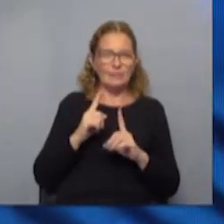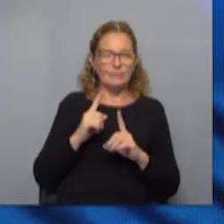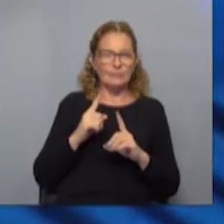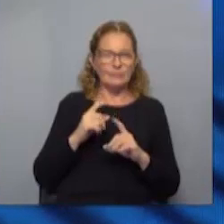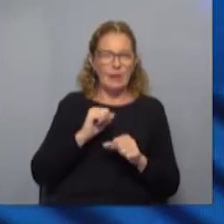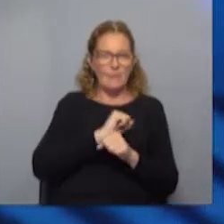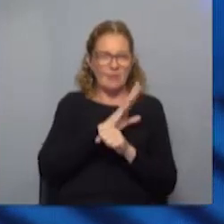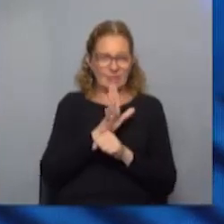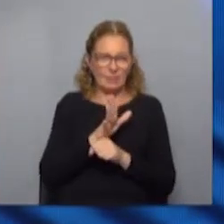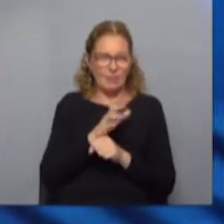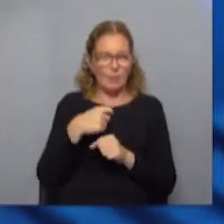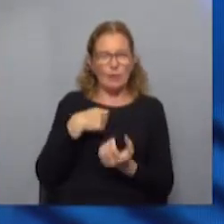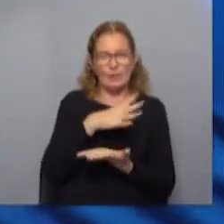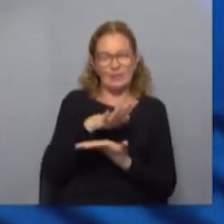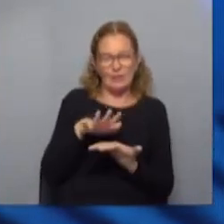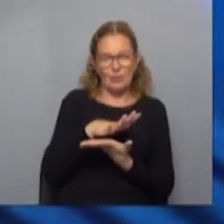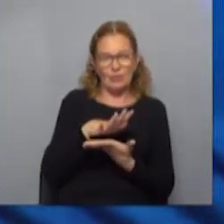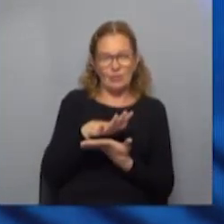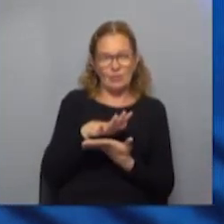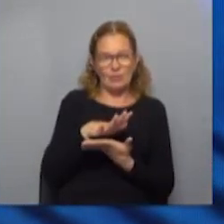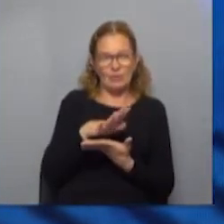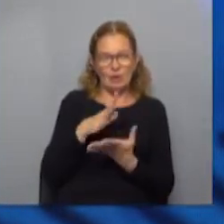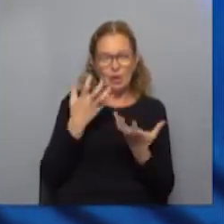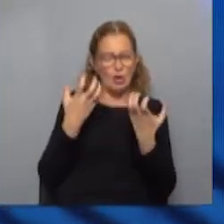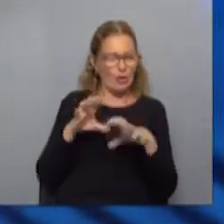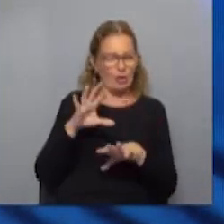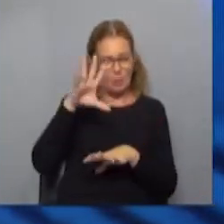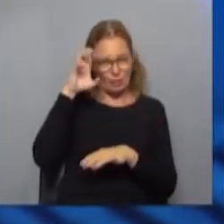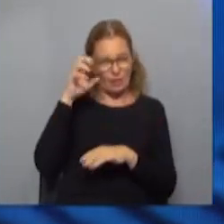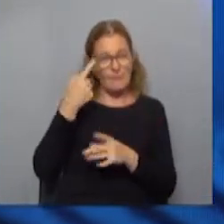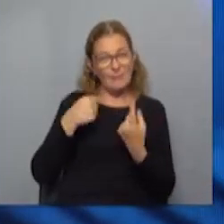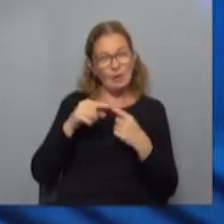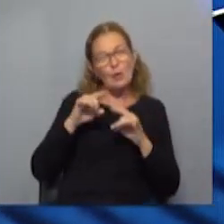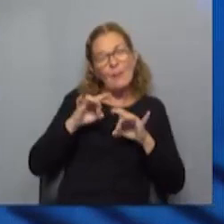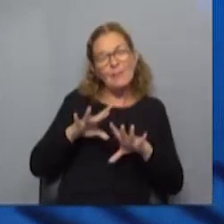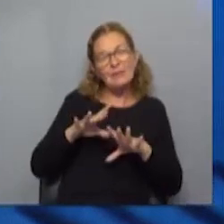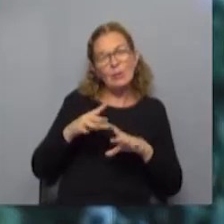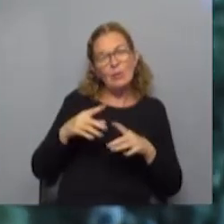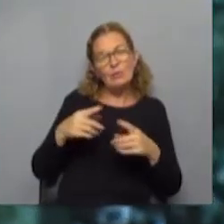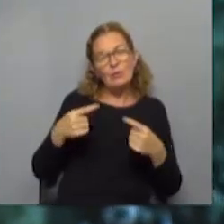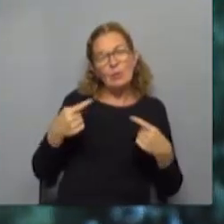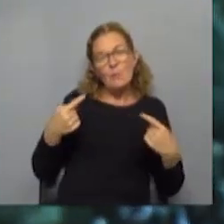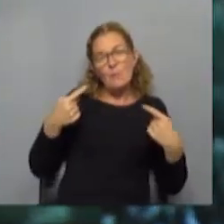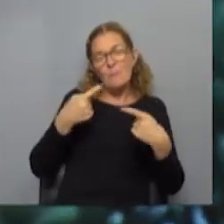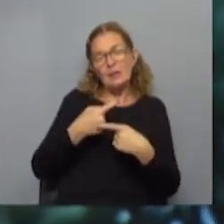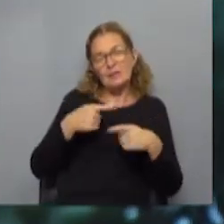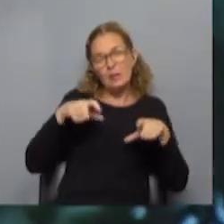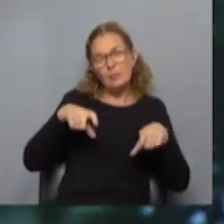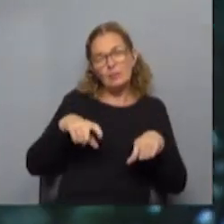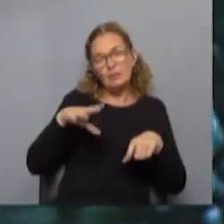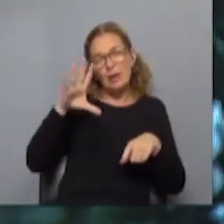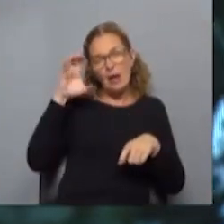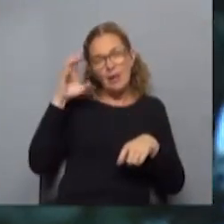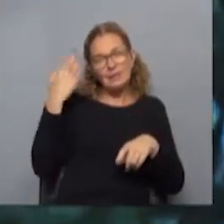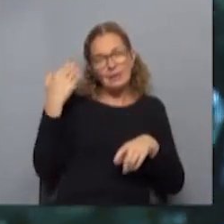pandemia hemos tenido situaciones que queremos no recordarlas, pero normalmente cuando hay partidos de eliminatoria, yo recordaba hace